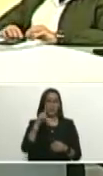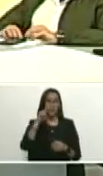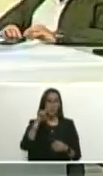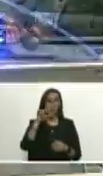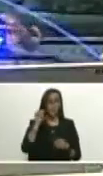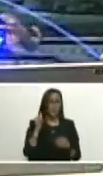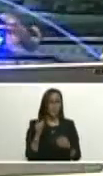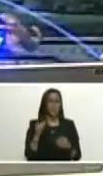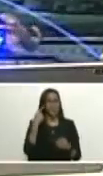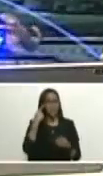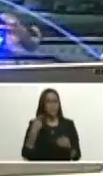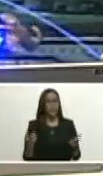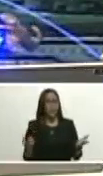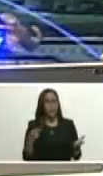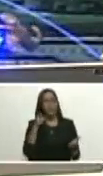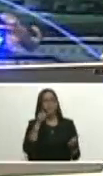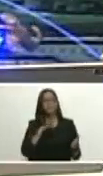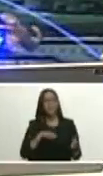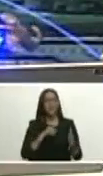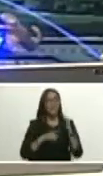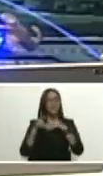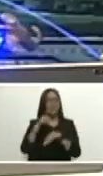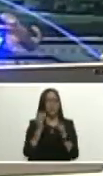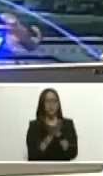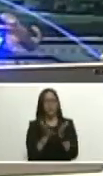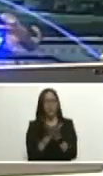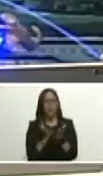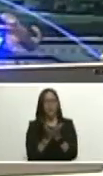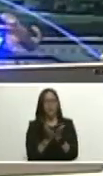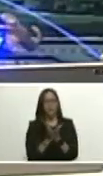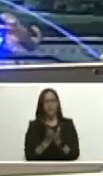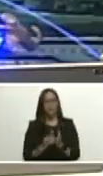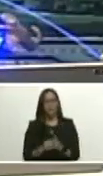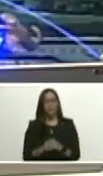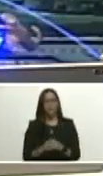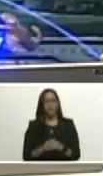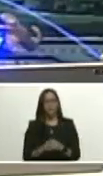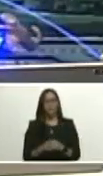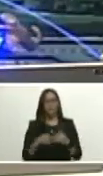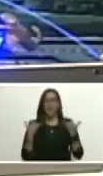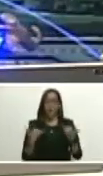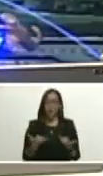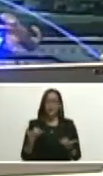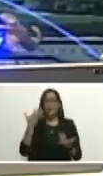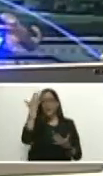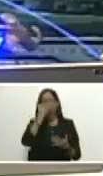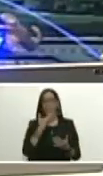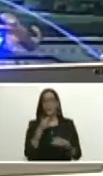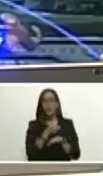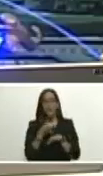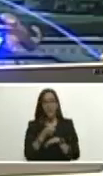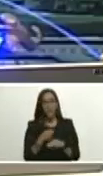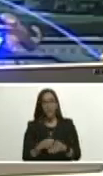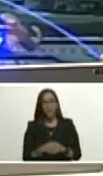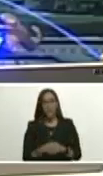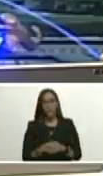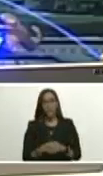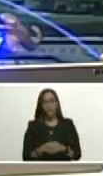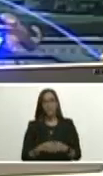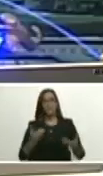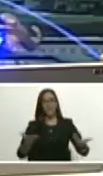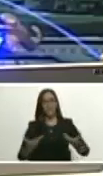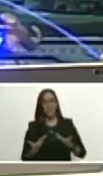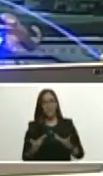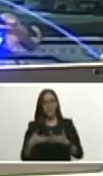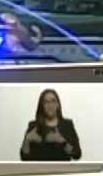para que tú veas tú estabas en el liceo estudiando y ahora eres gobernador y el legado y el camino